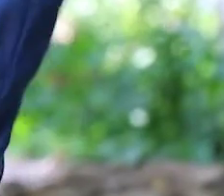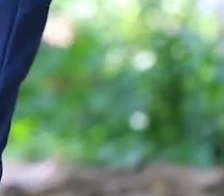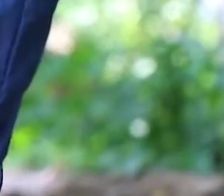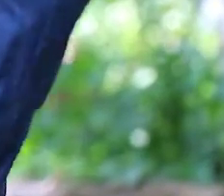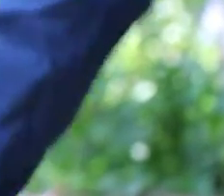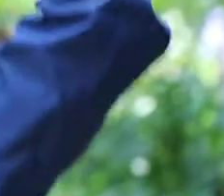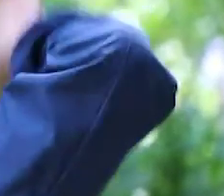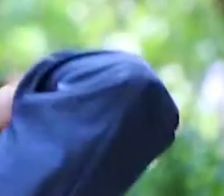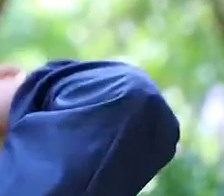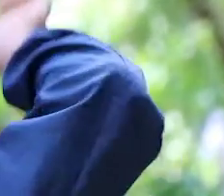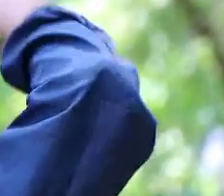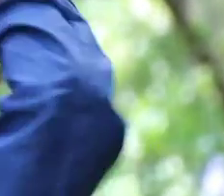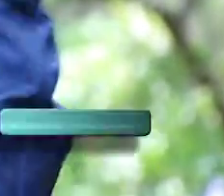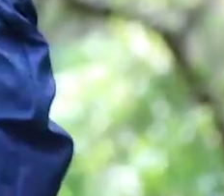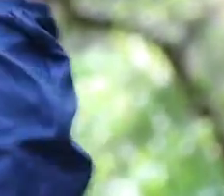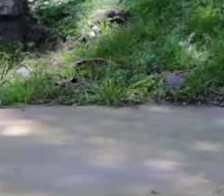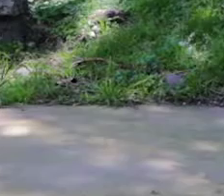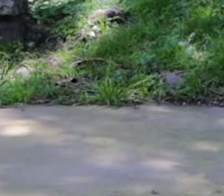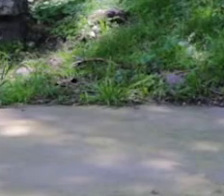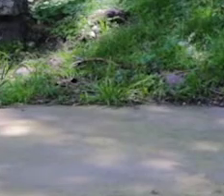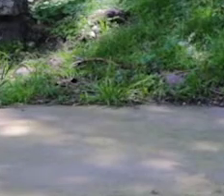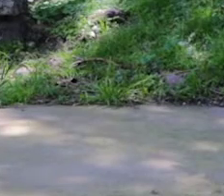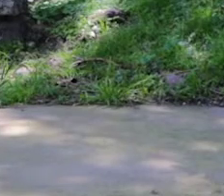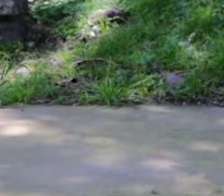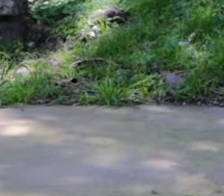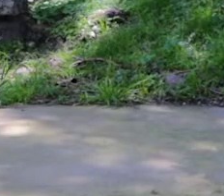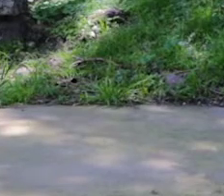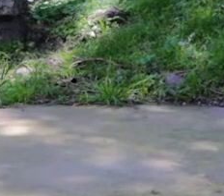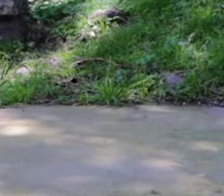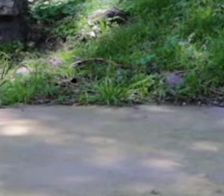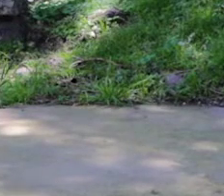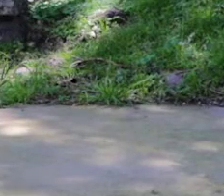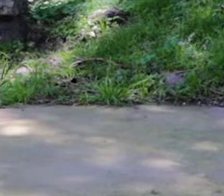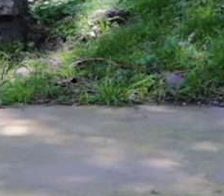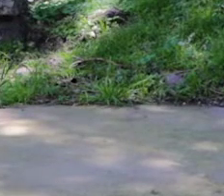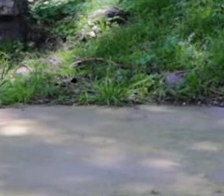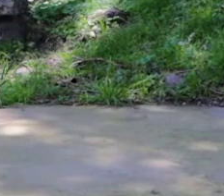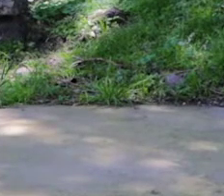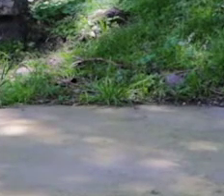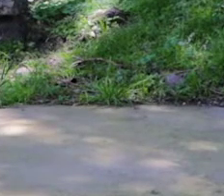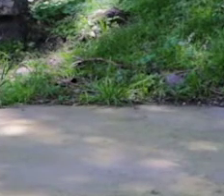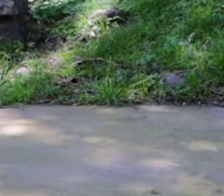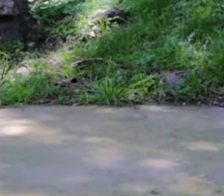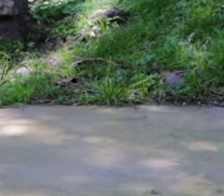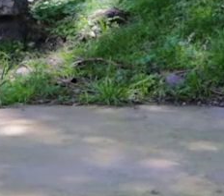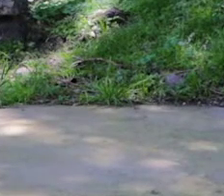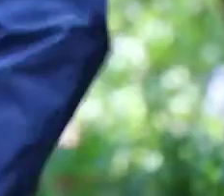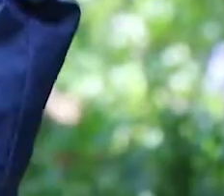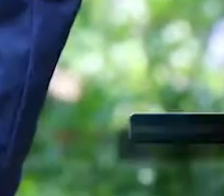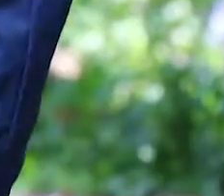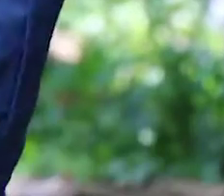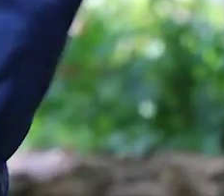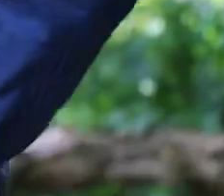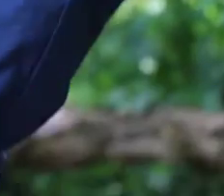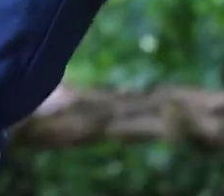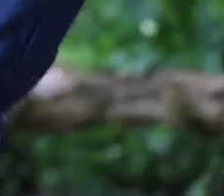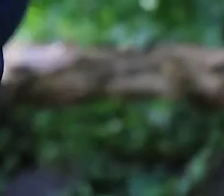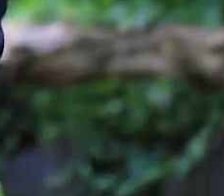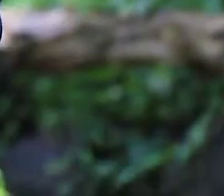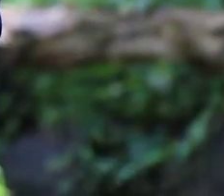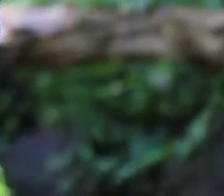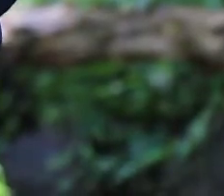Flexión y estendo, con fuerza, con fuerza. Bien, Jair, muy bien, con fuerza. Uno más, bien,